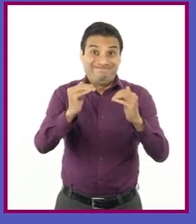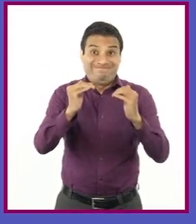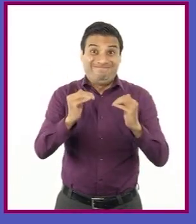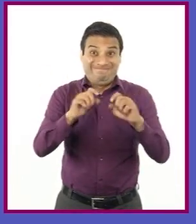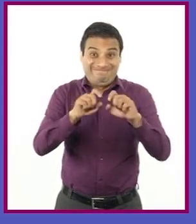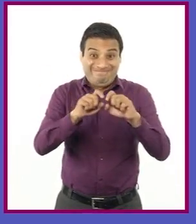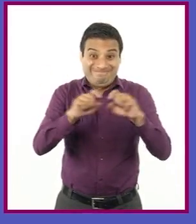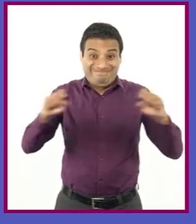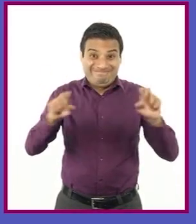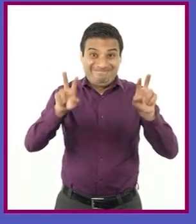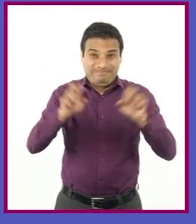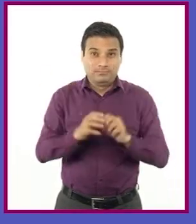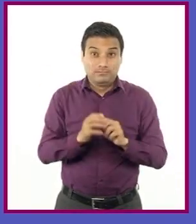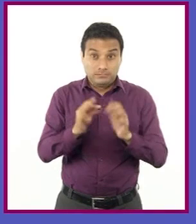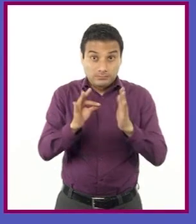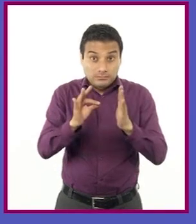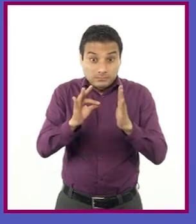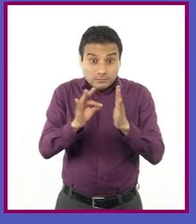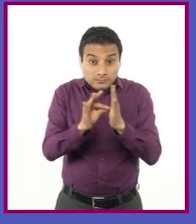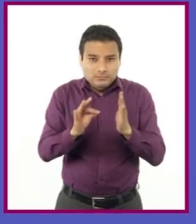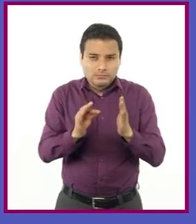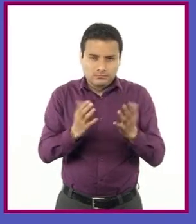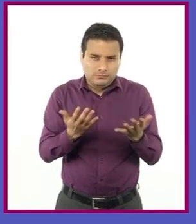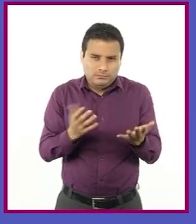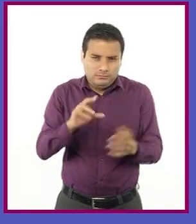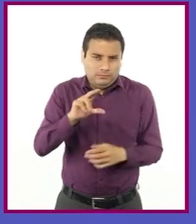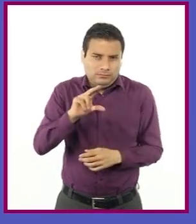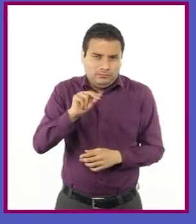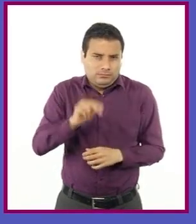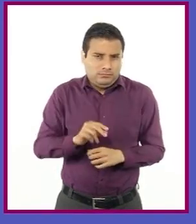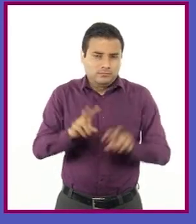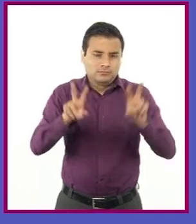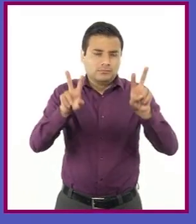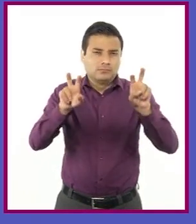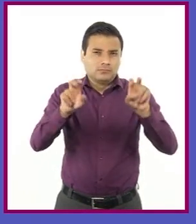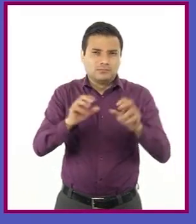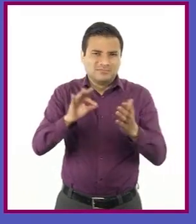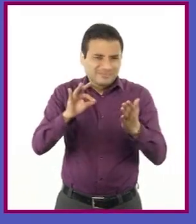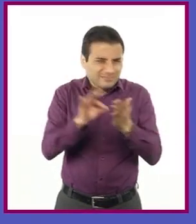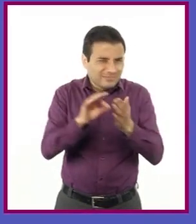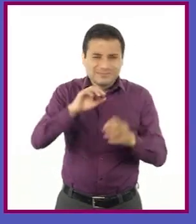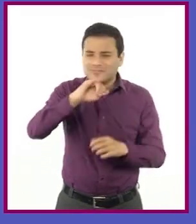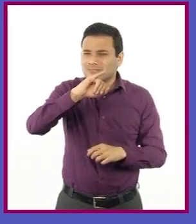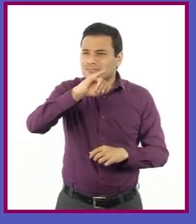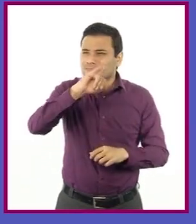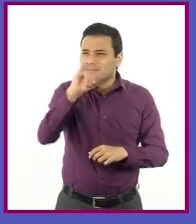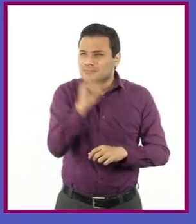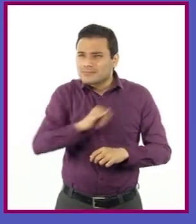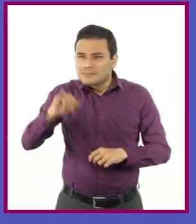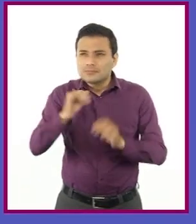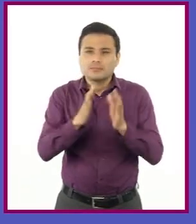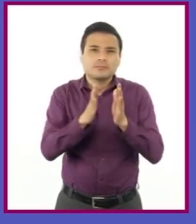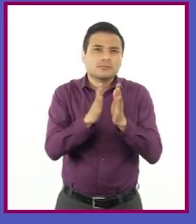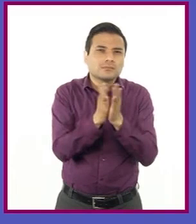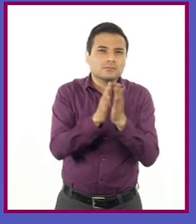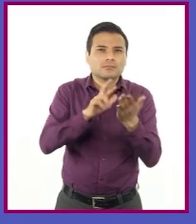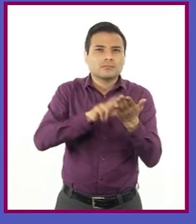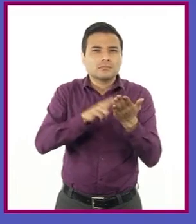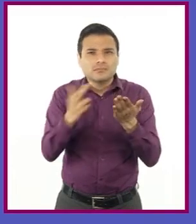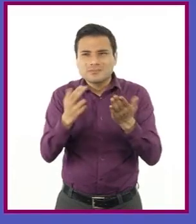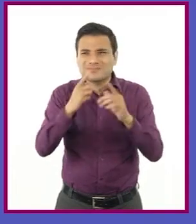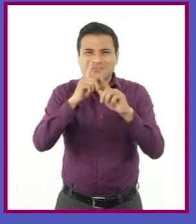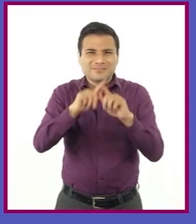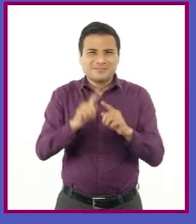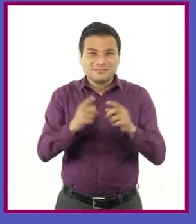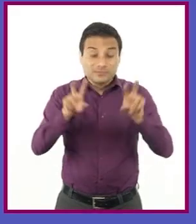final, ya que nunca se escribe punto tras títulos y subtítulos de libros, artículos, capítulos u obras de arte,